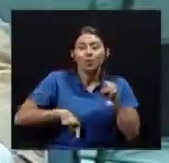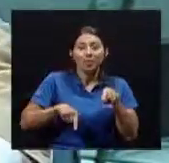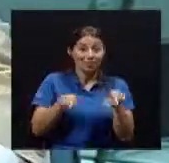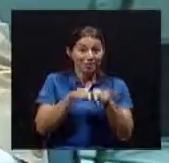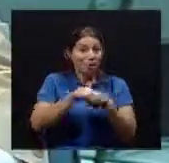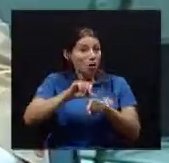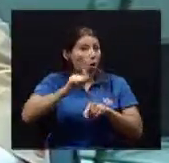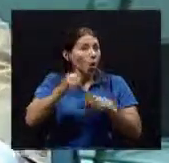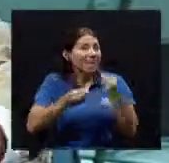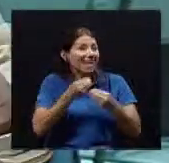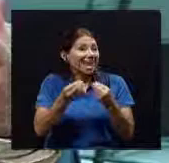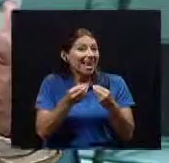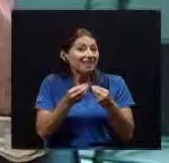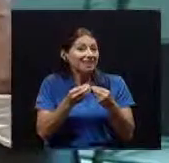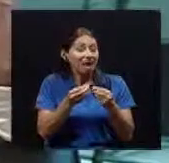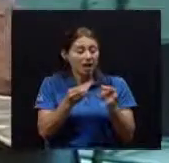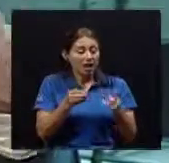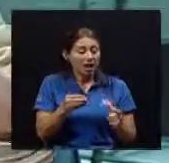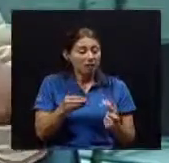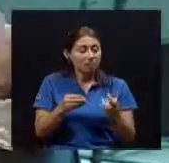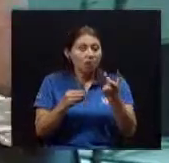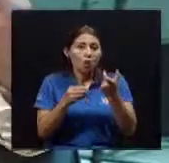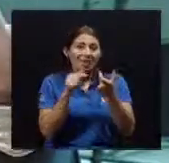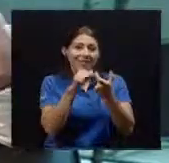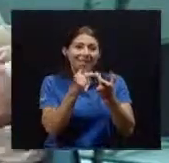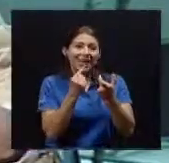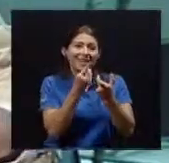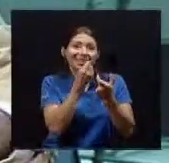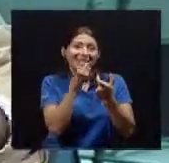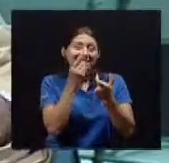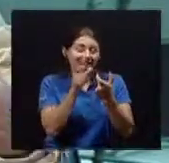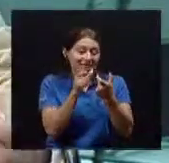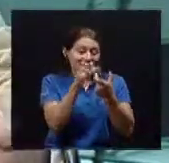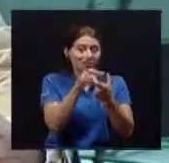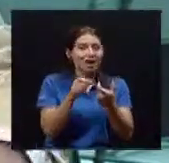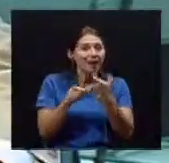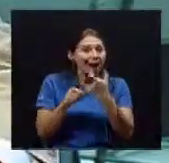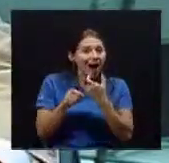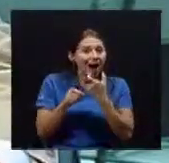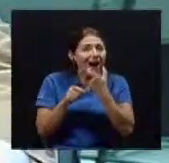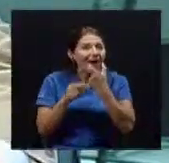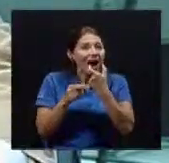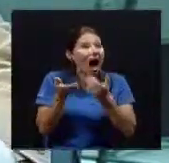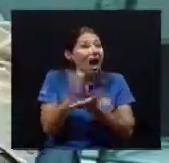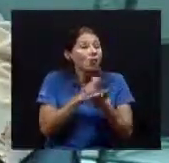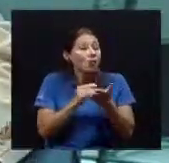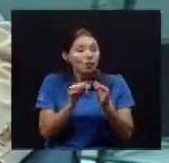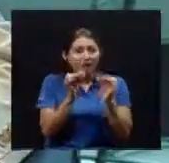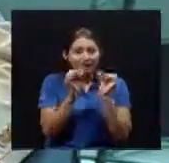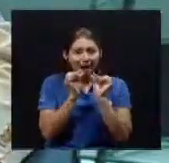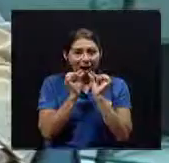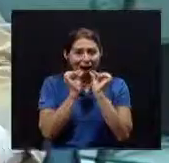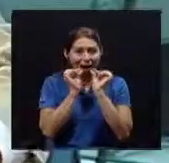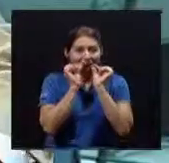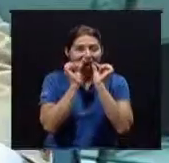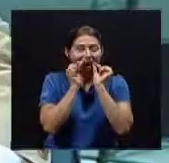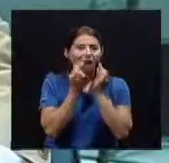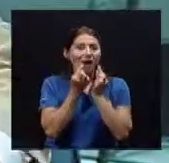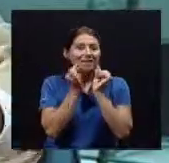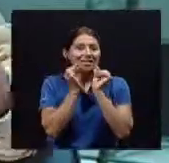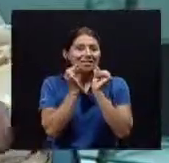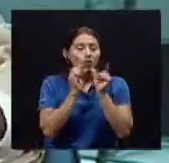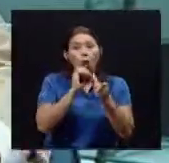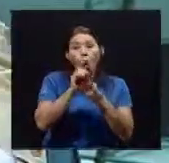Las chapitas Que son removibles Algunas con ganchitos Porque todavía El paciente tiene dientes O las que no tienen